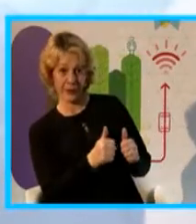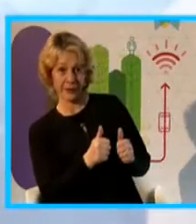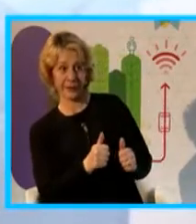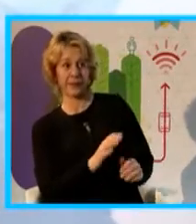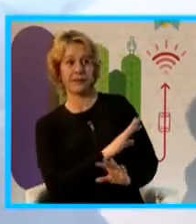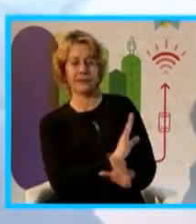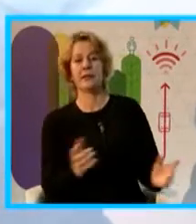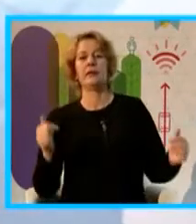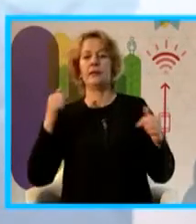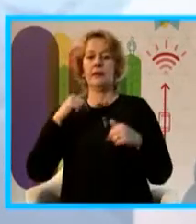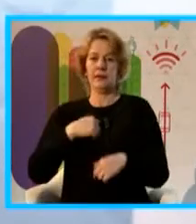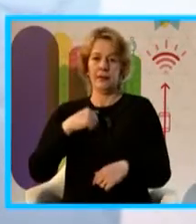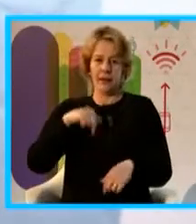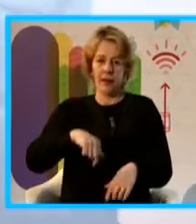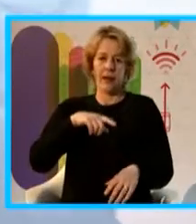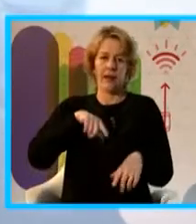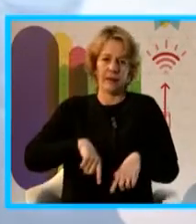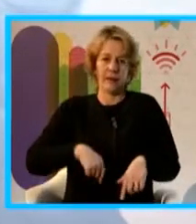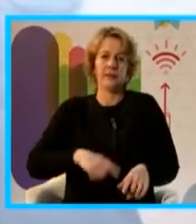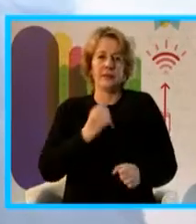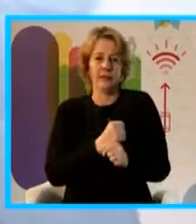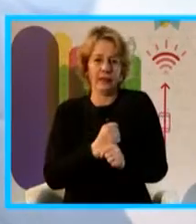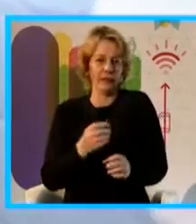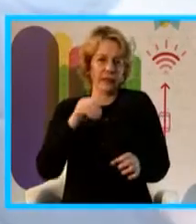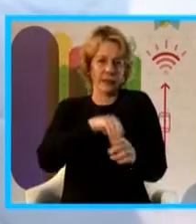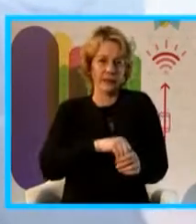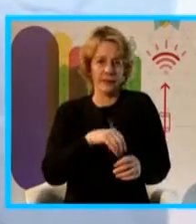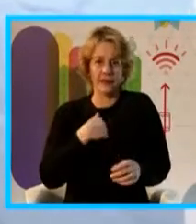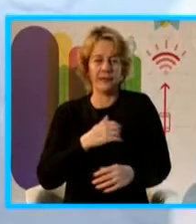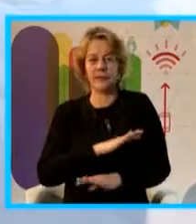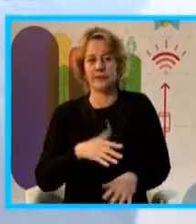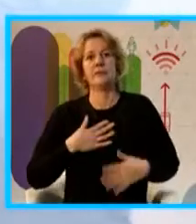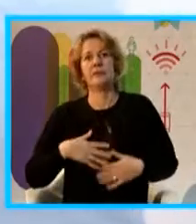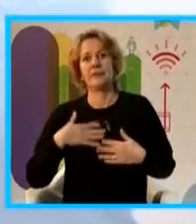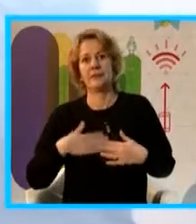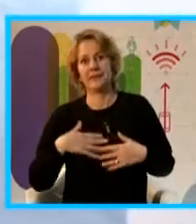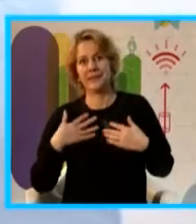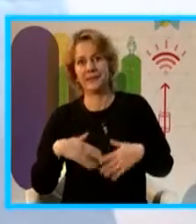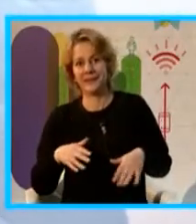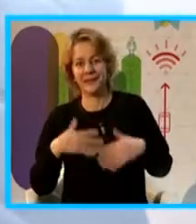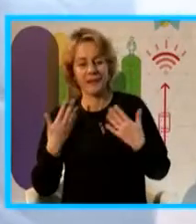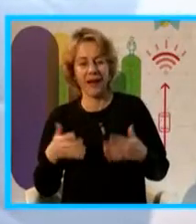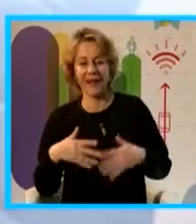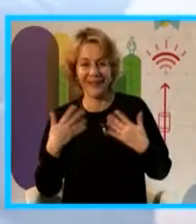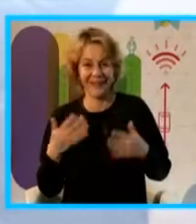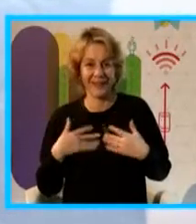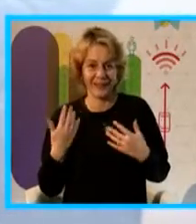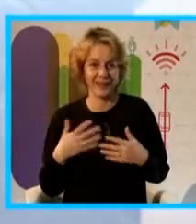paradigma roto que es de las cosas más satisfactorias de todo este proyecto en realidad.